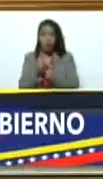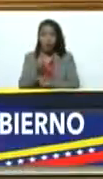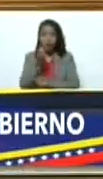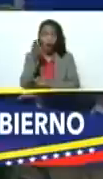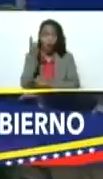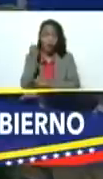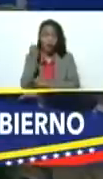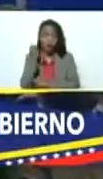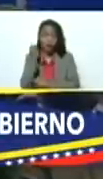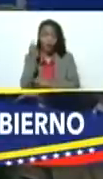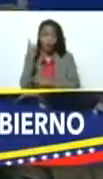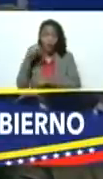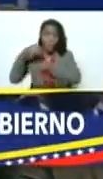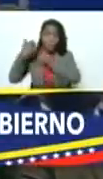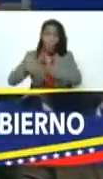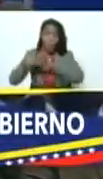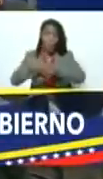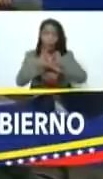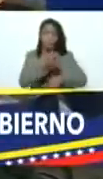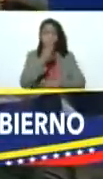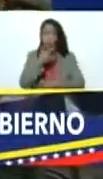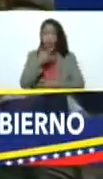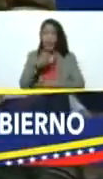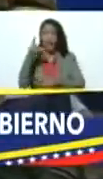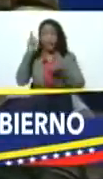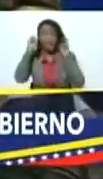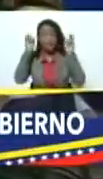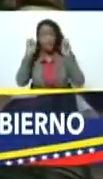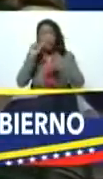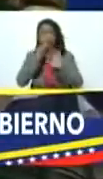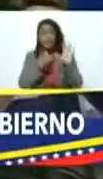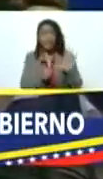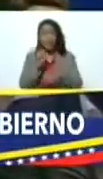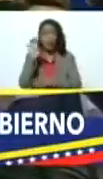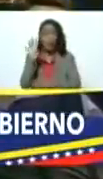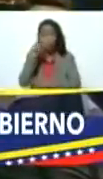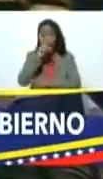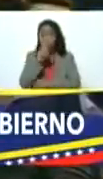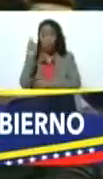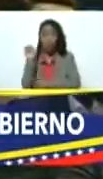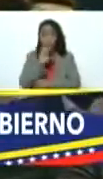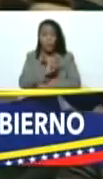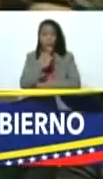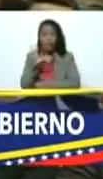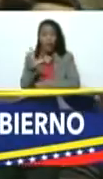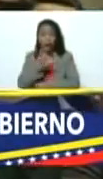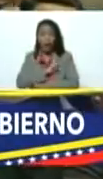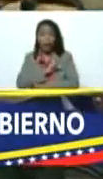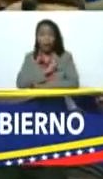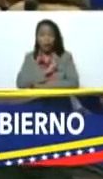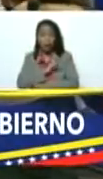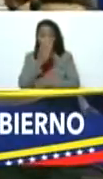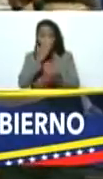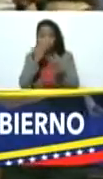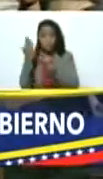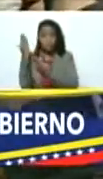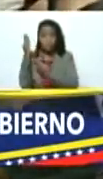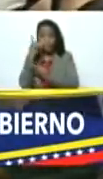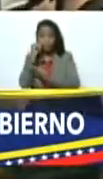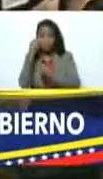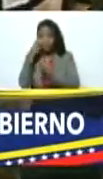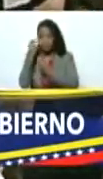en esa marcha tan bonita, con motivo de los 64 años, del 23 de enero. José Alejandro Terán.